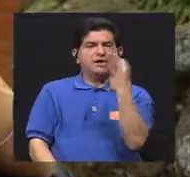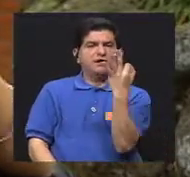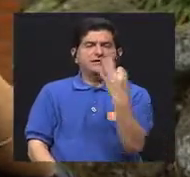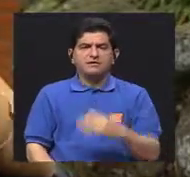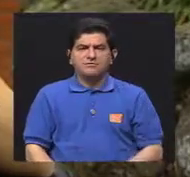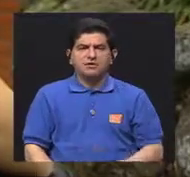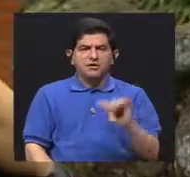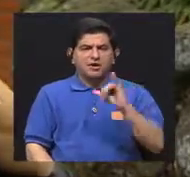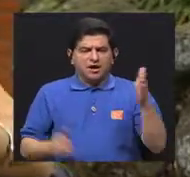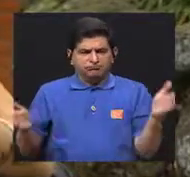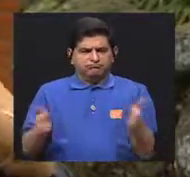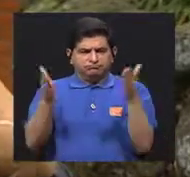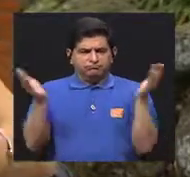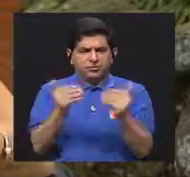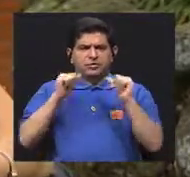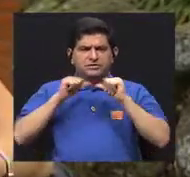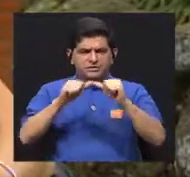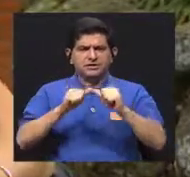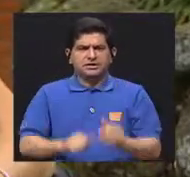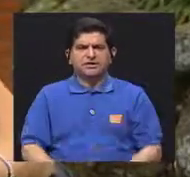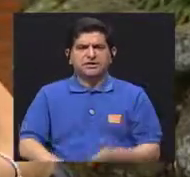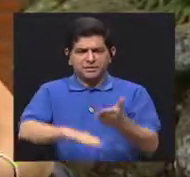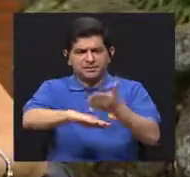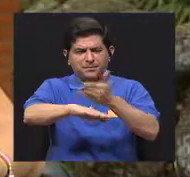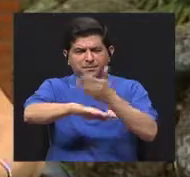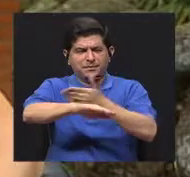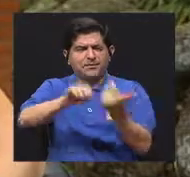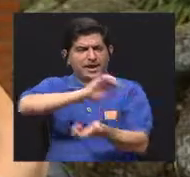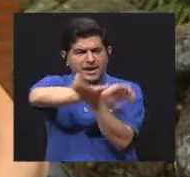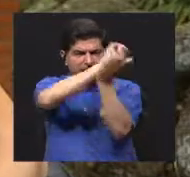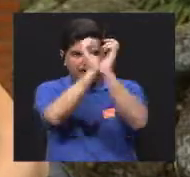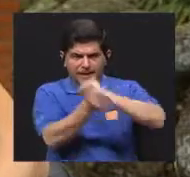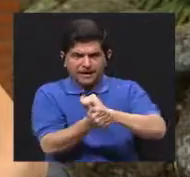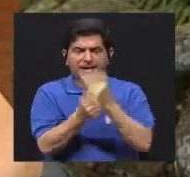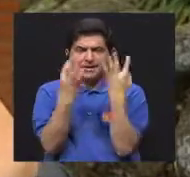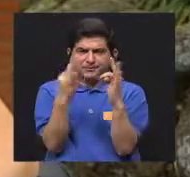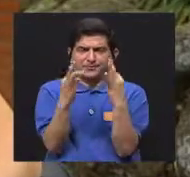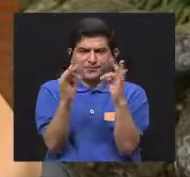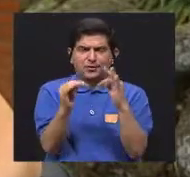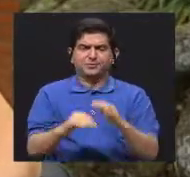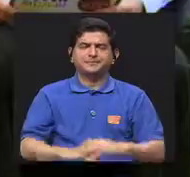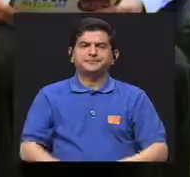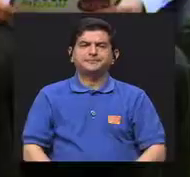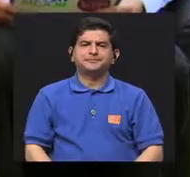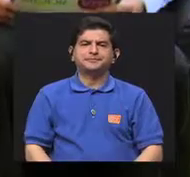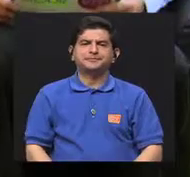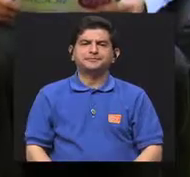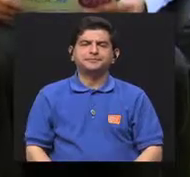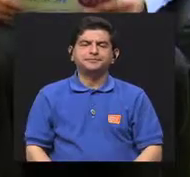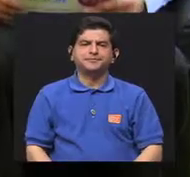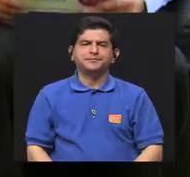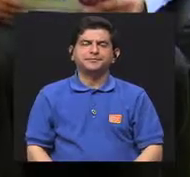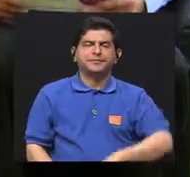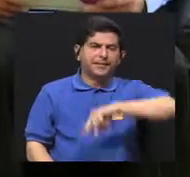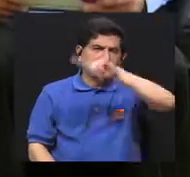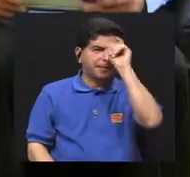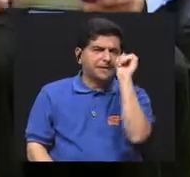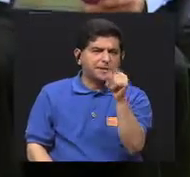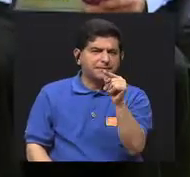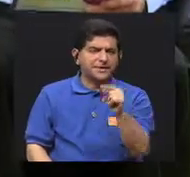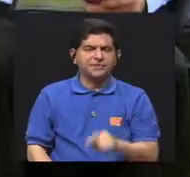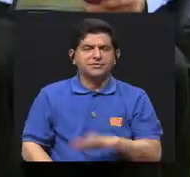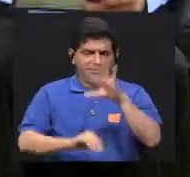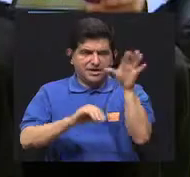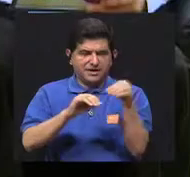forma de motivarnos a seguir alcanzando, digamos, esos cambios que estamos buscando. Claro. Una pregunta